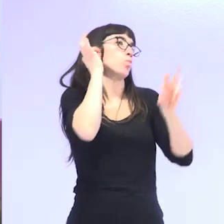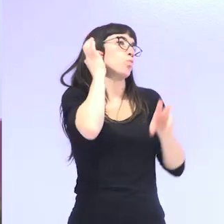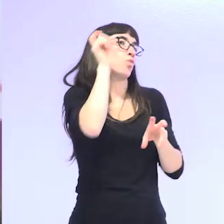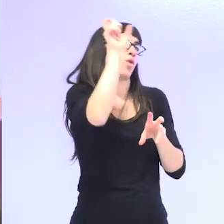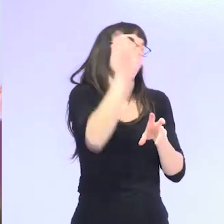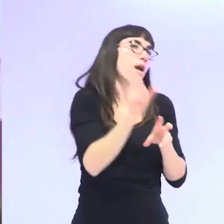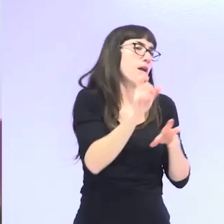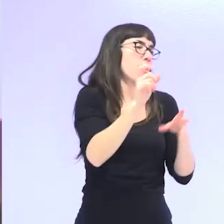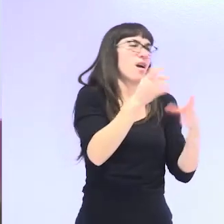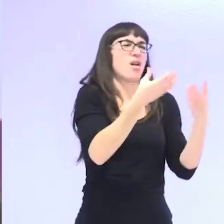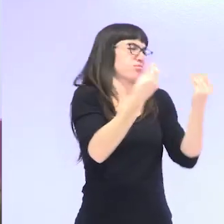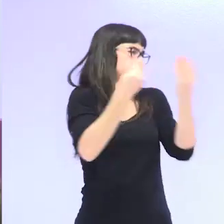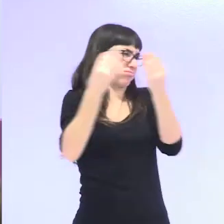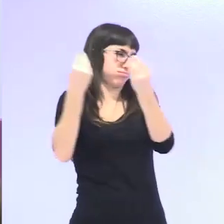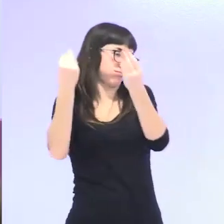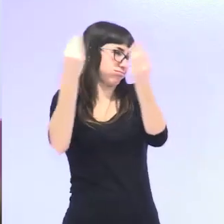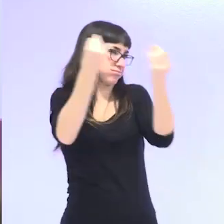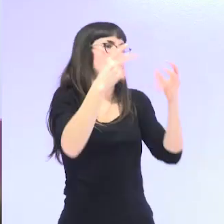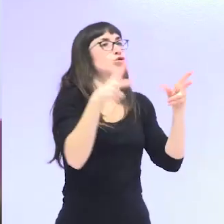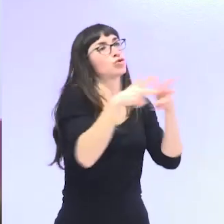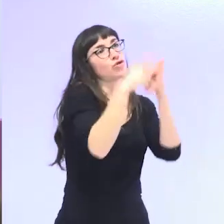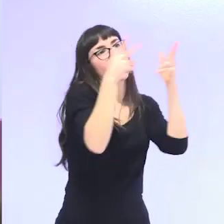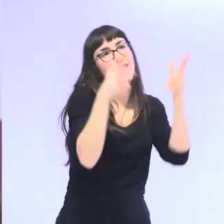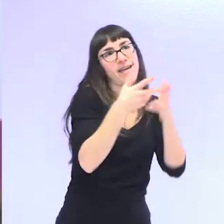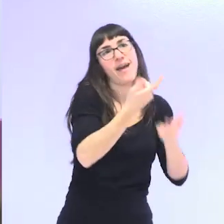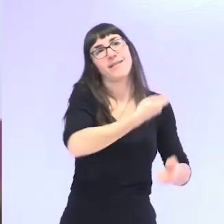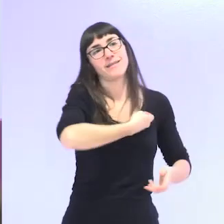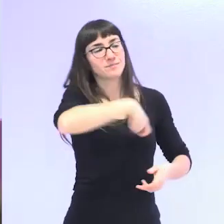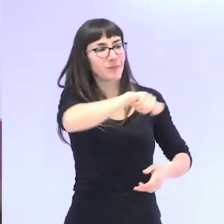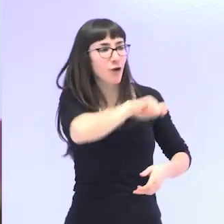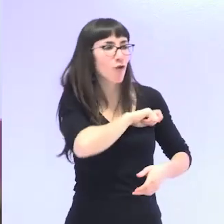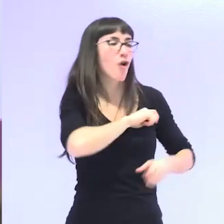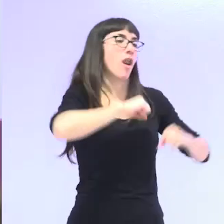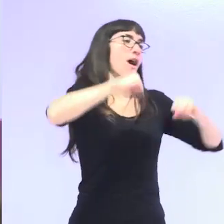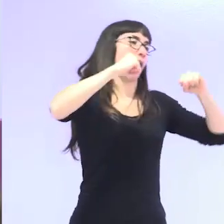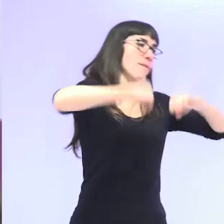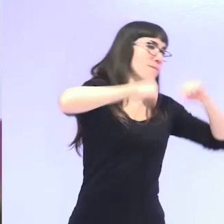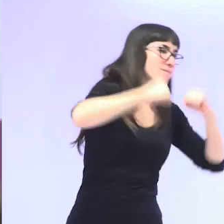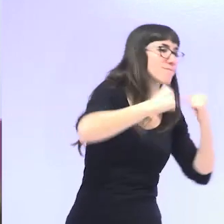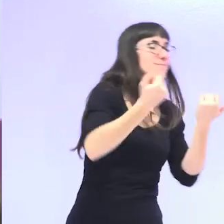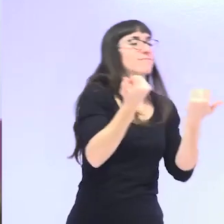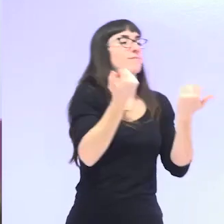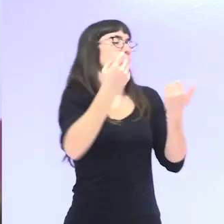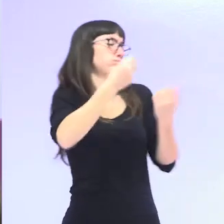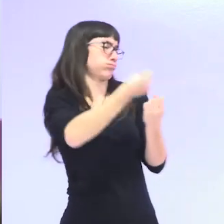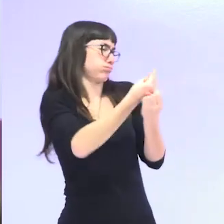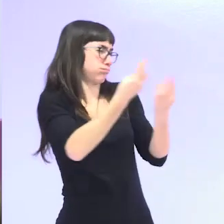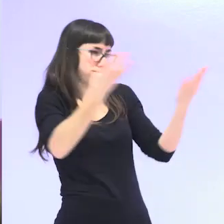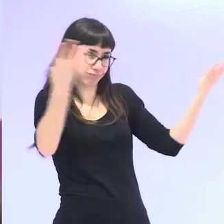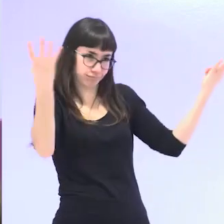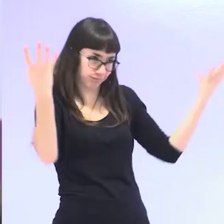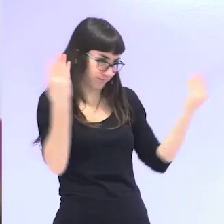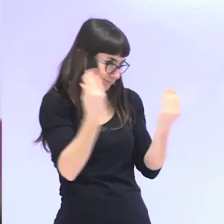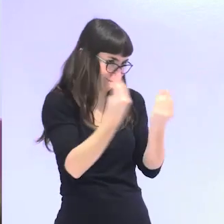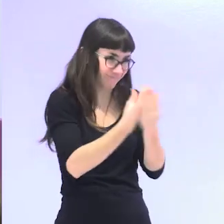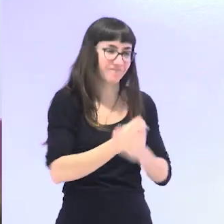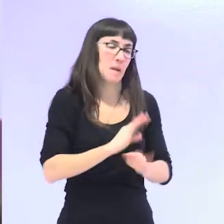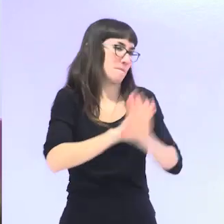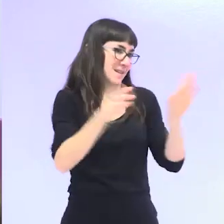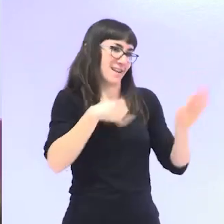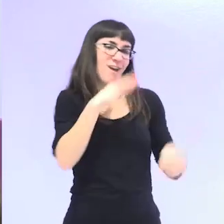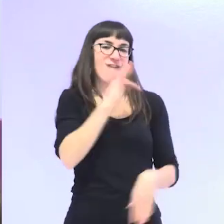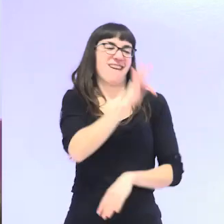decir todas, finalmente la Sociedad Española de Geriatría y Gerontología. Bueno, pues sin más, os dejo para que